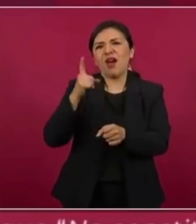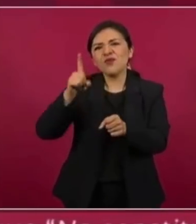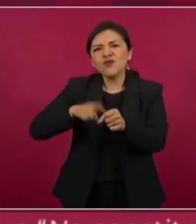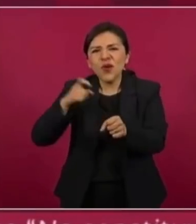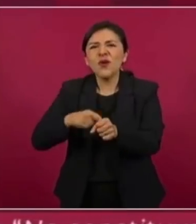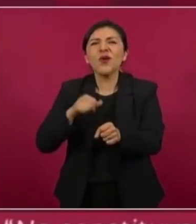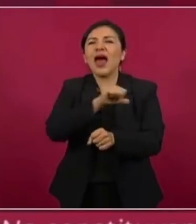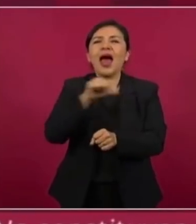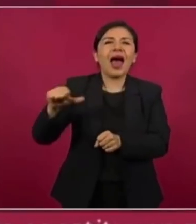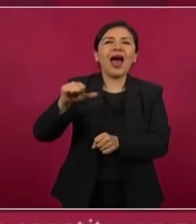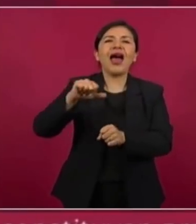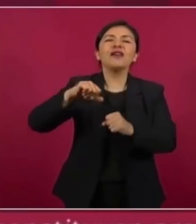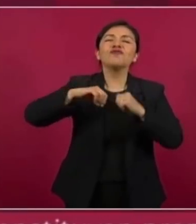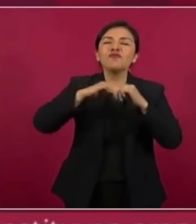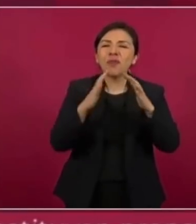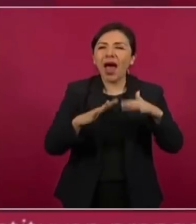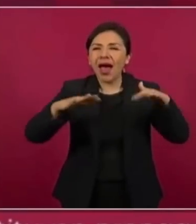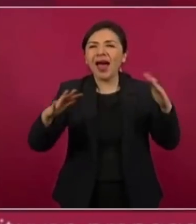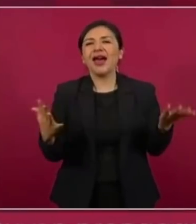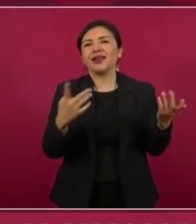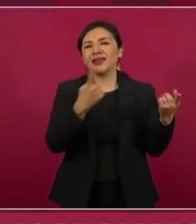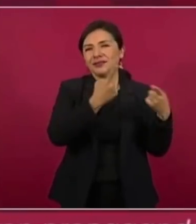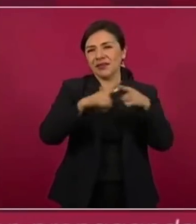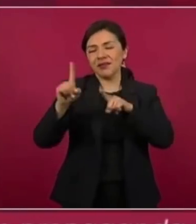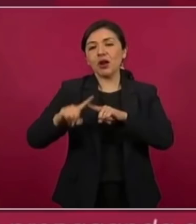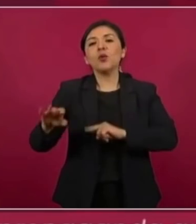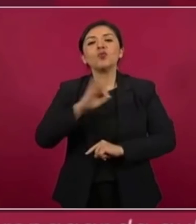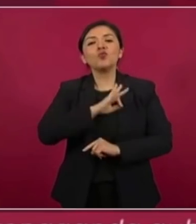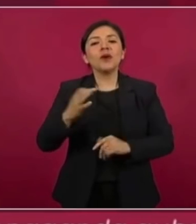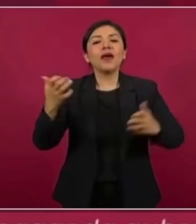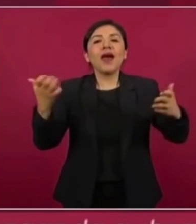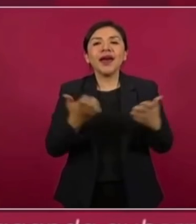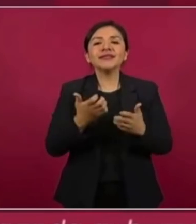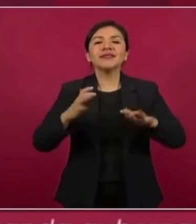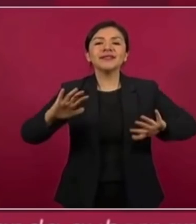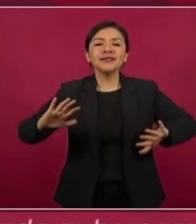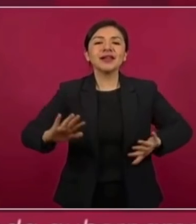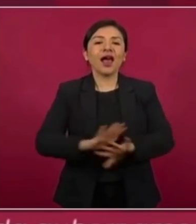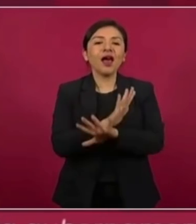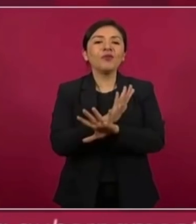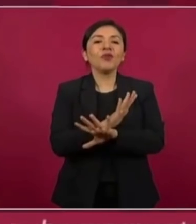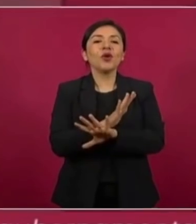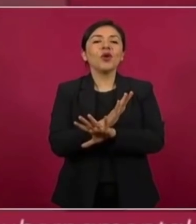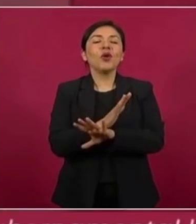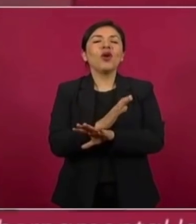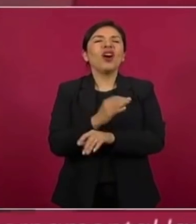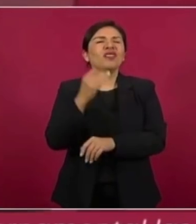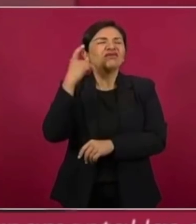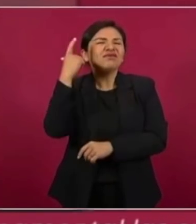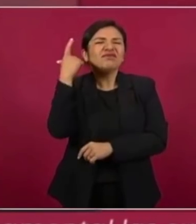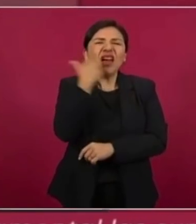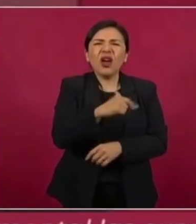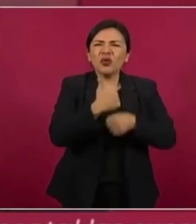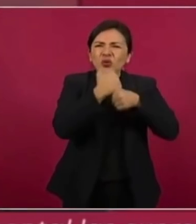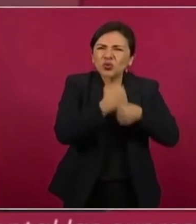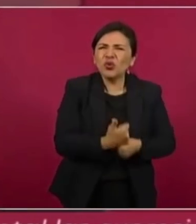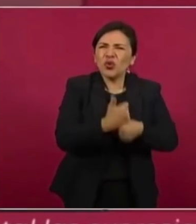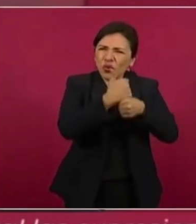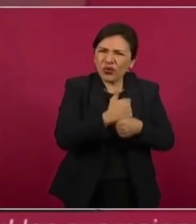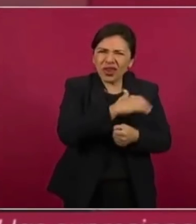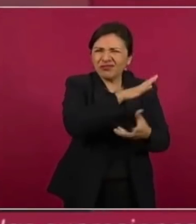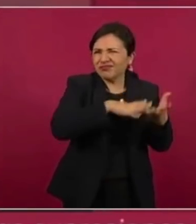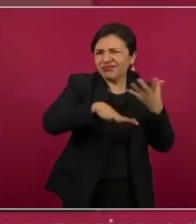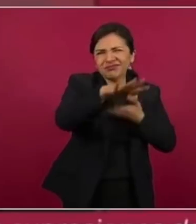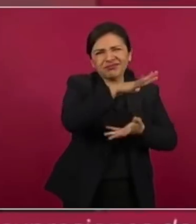mar y se pueden convertir los infiernos en